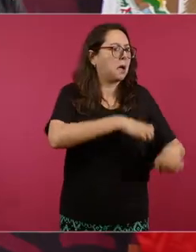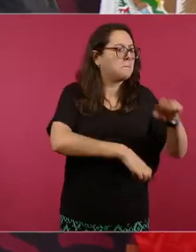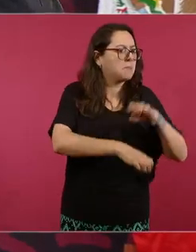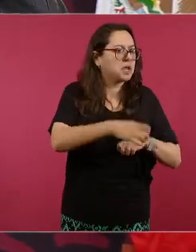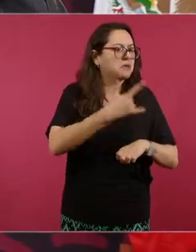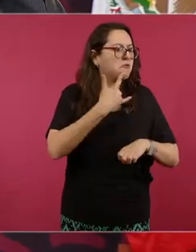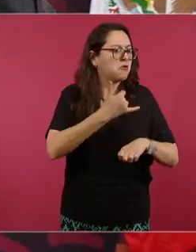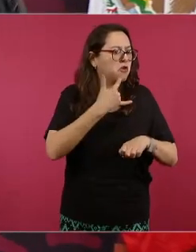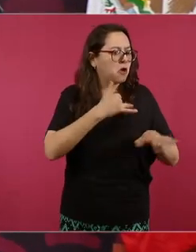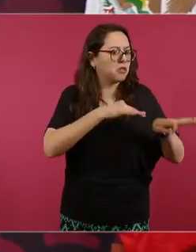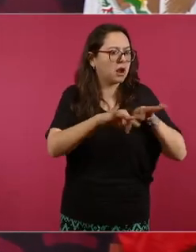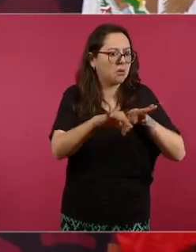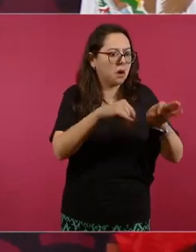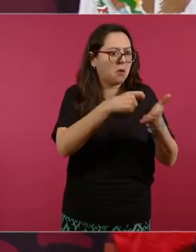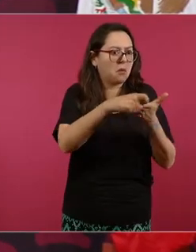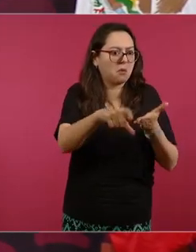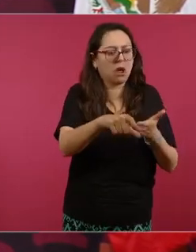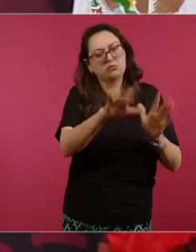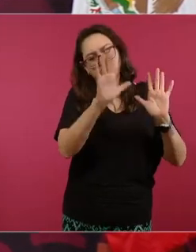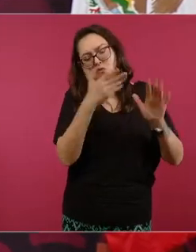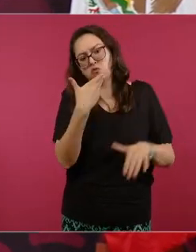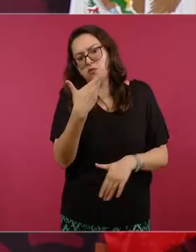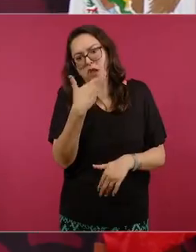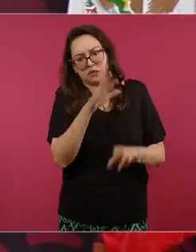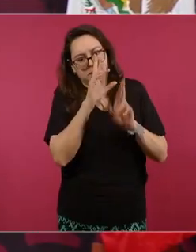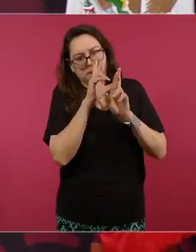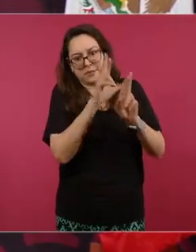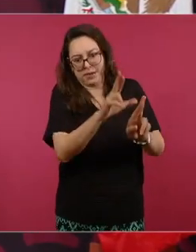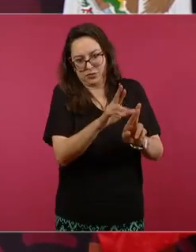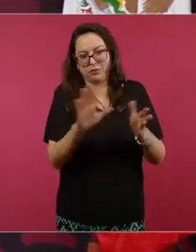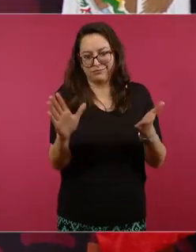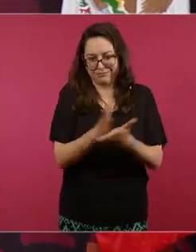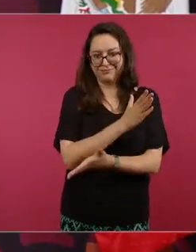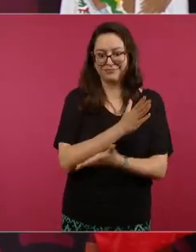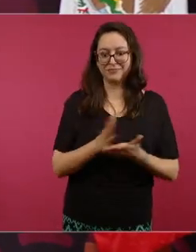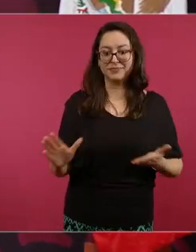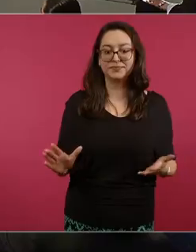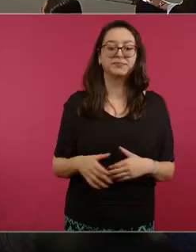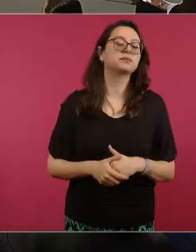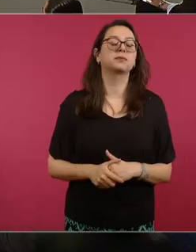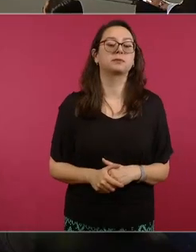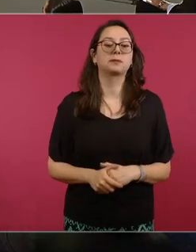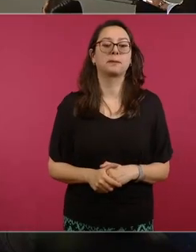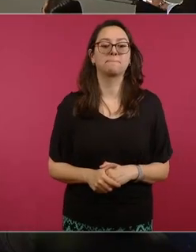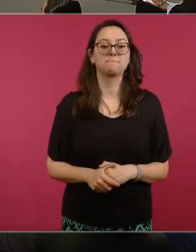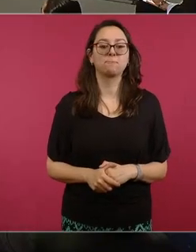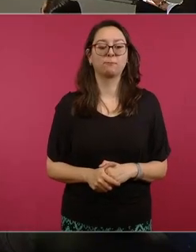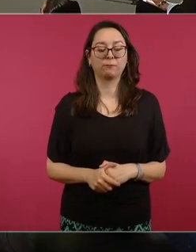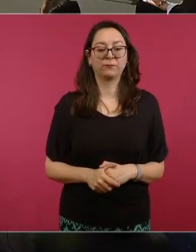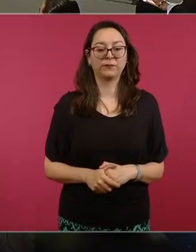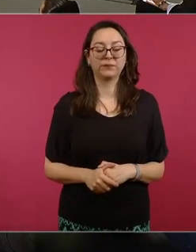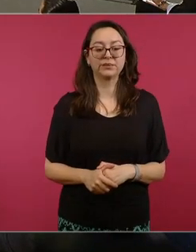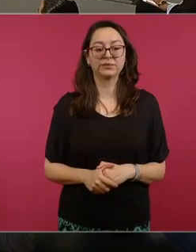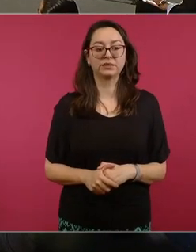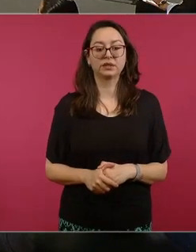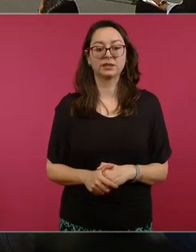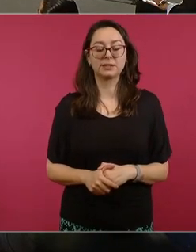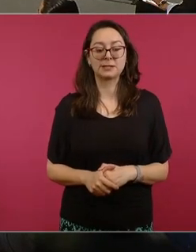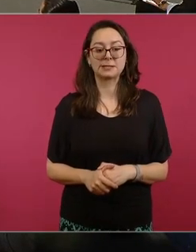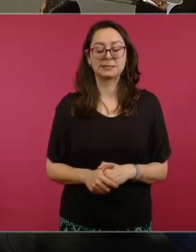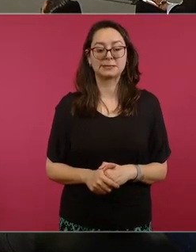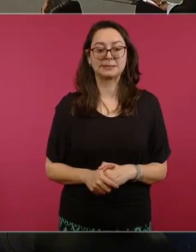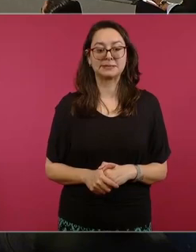pues merece respeto nosotros estamos bueno entonces